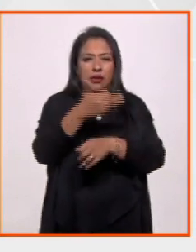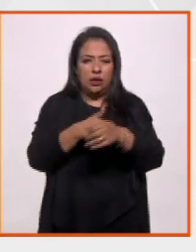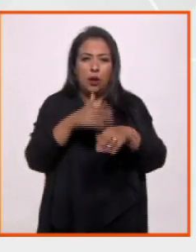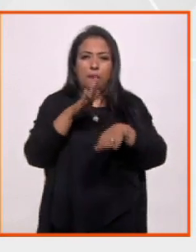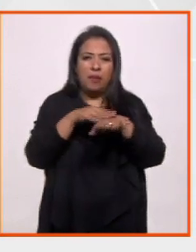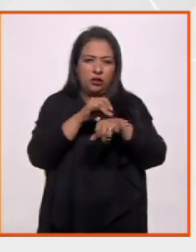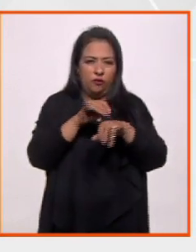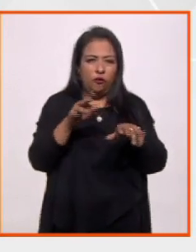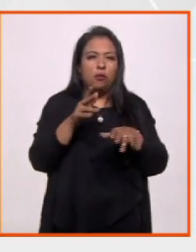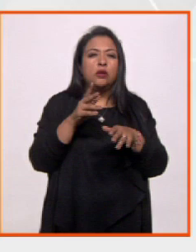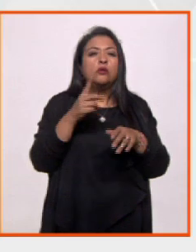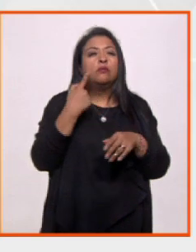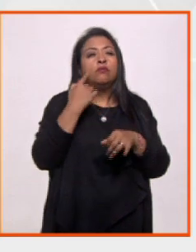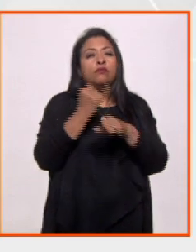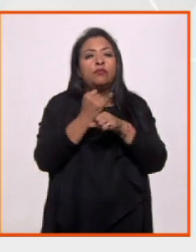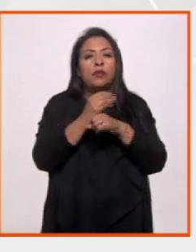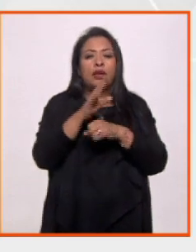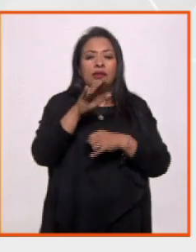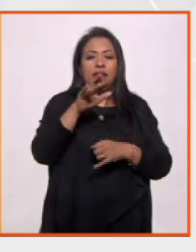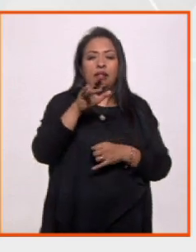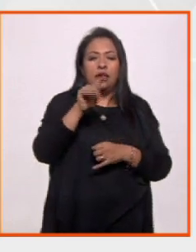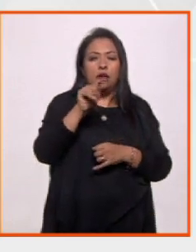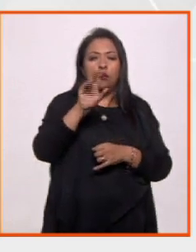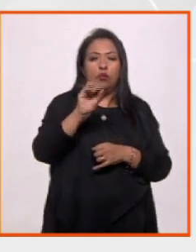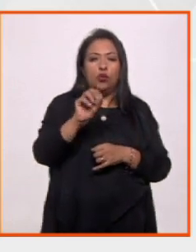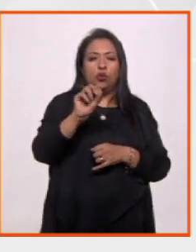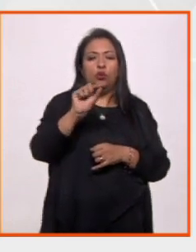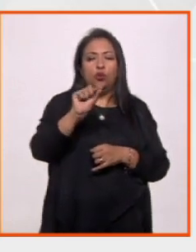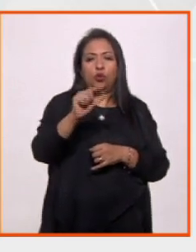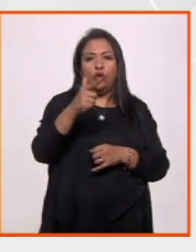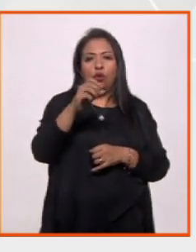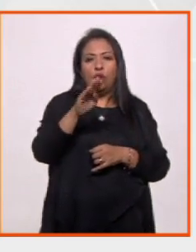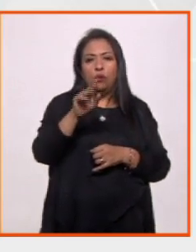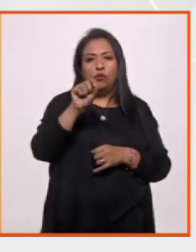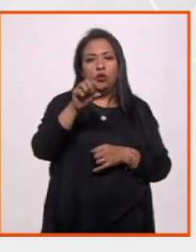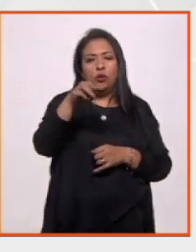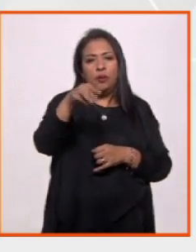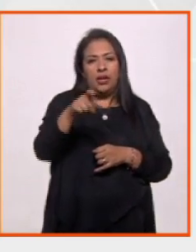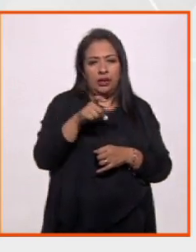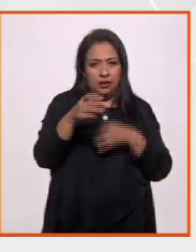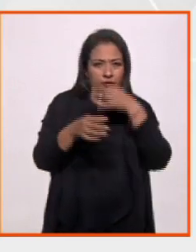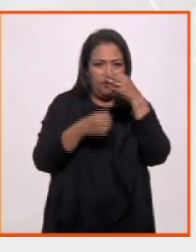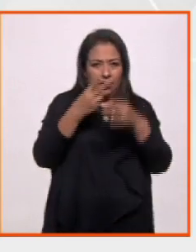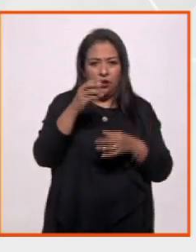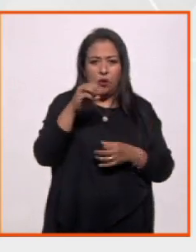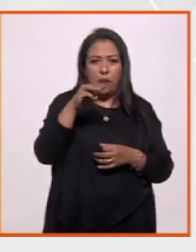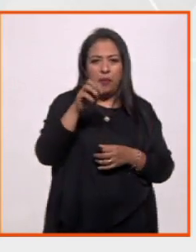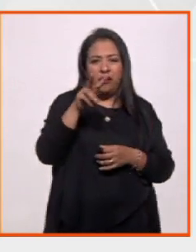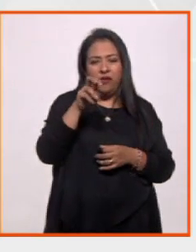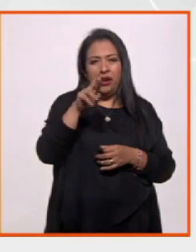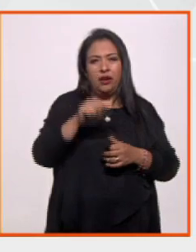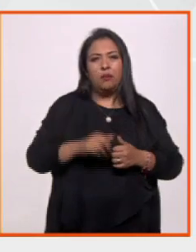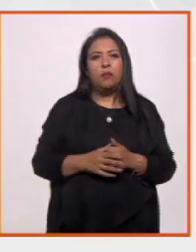mayor información visita cenart.gov.mx. Noticias 22, Omar Vera.